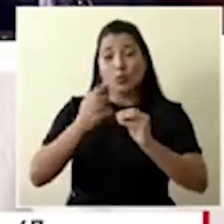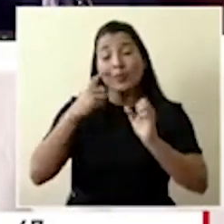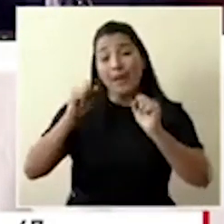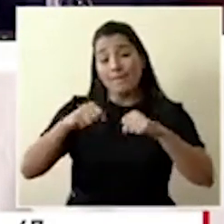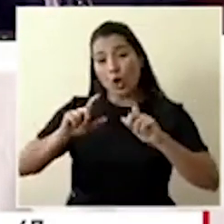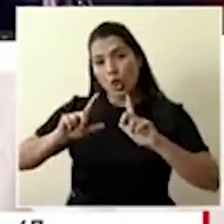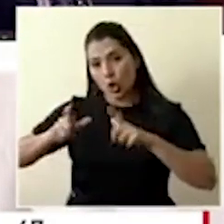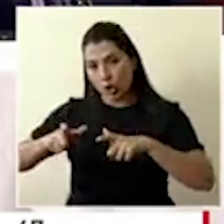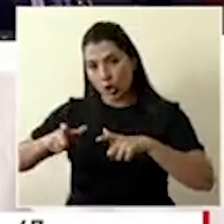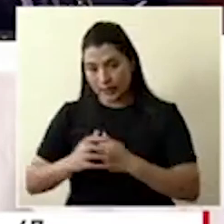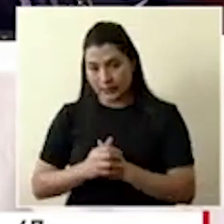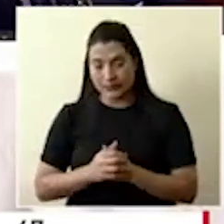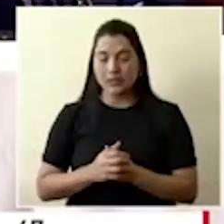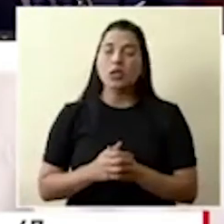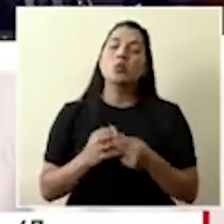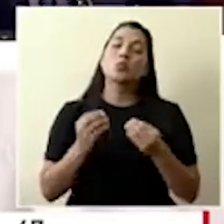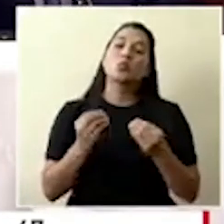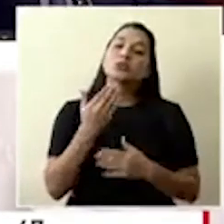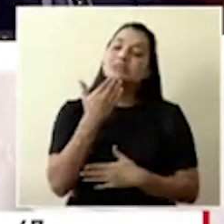Muchísimas gracias.